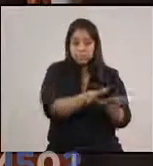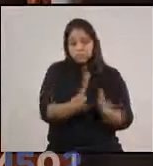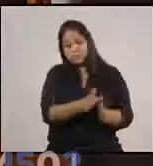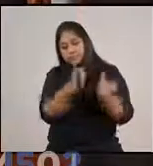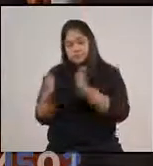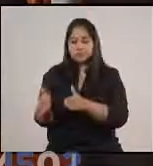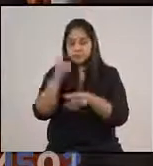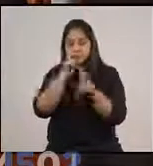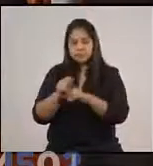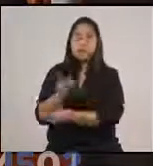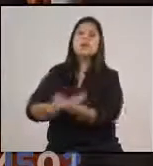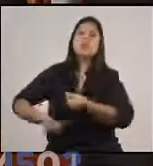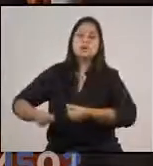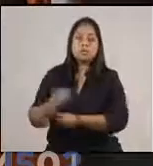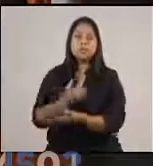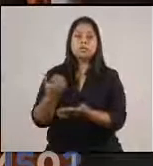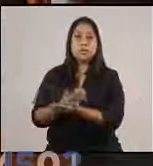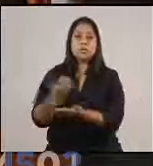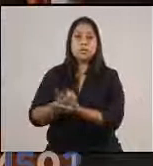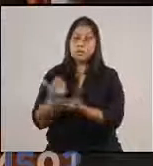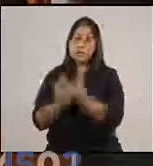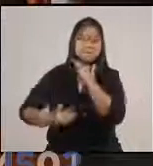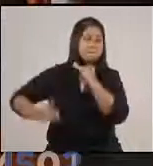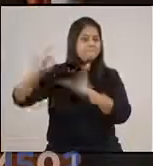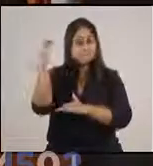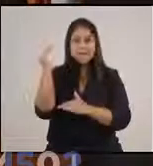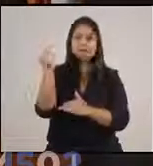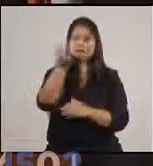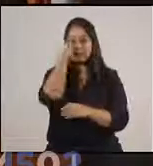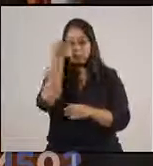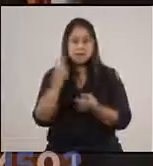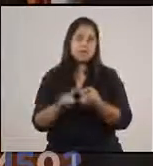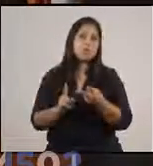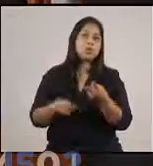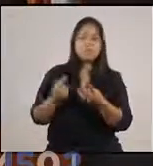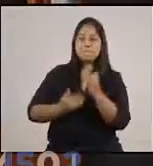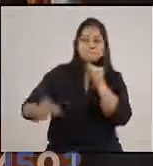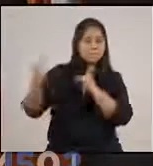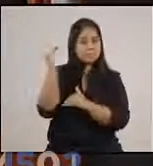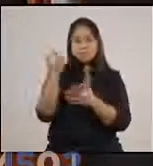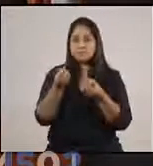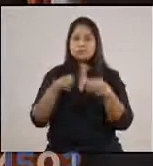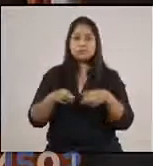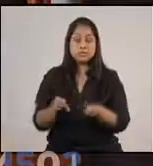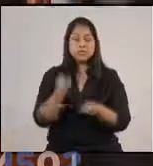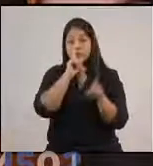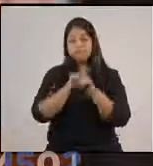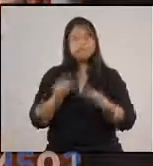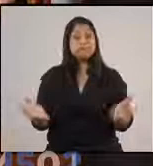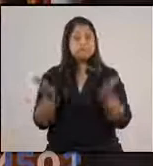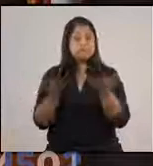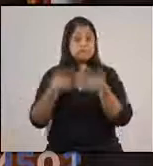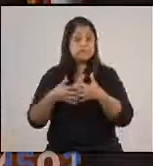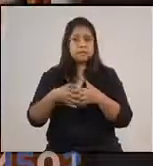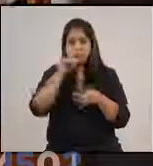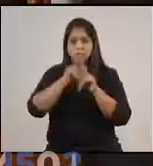la recuperación que implique mayor cantidad de empleos y oportunidades de emprendimiento. Tanto en